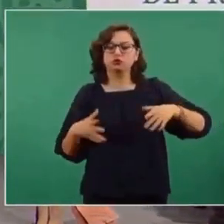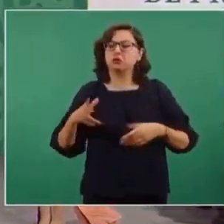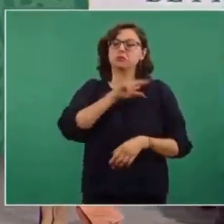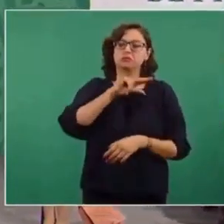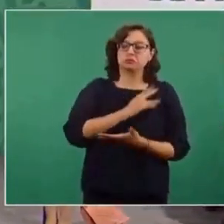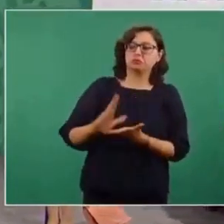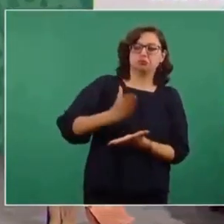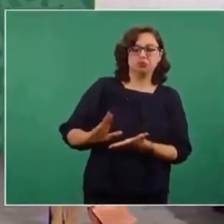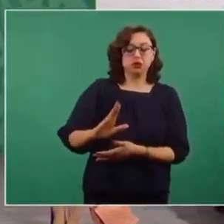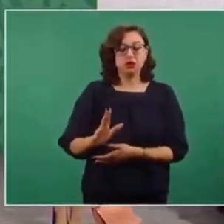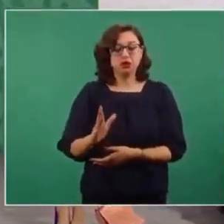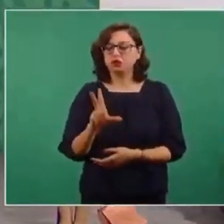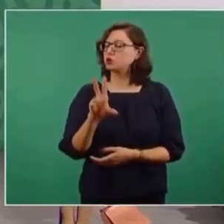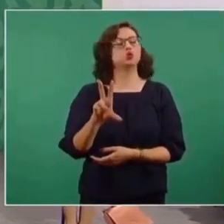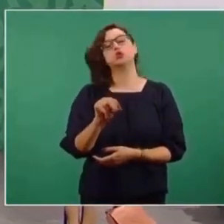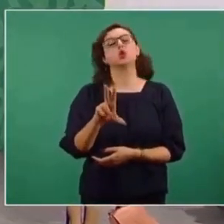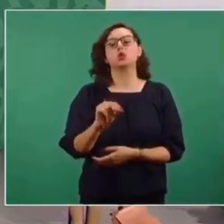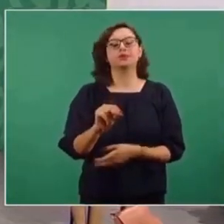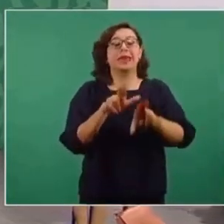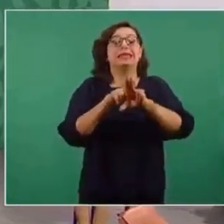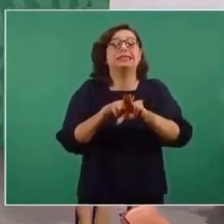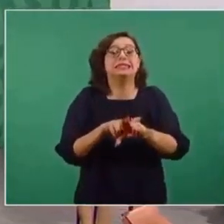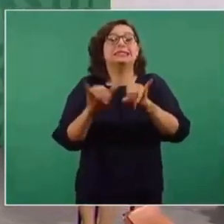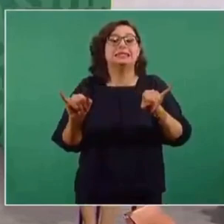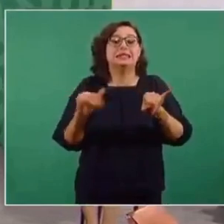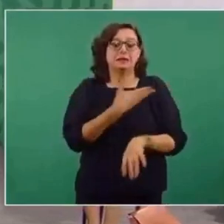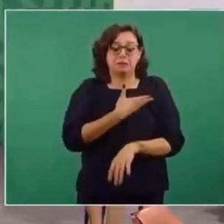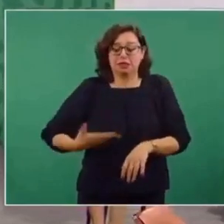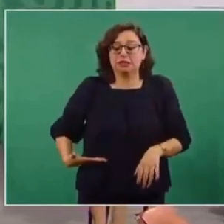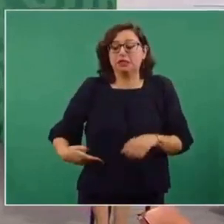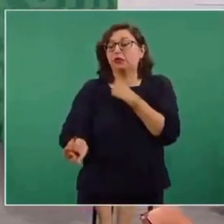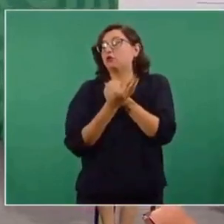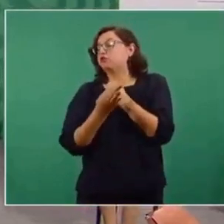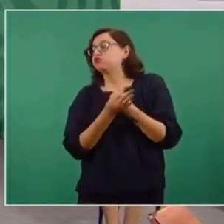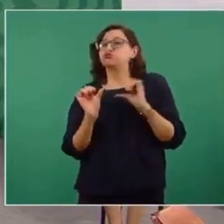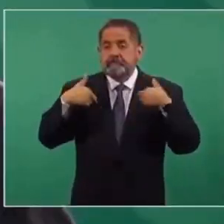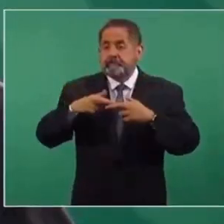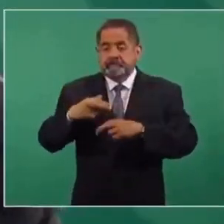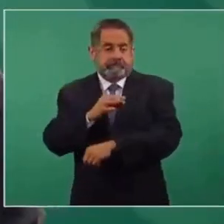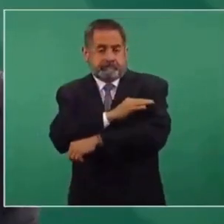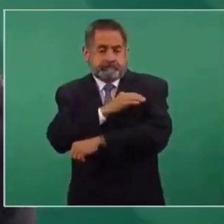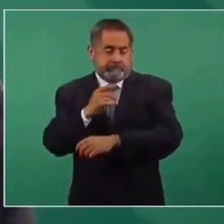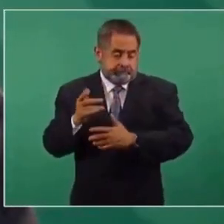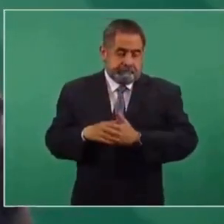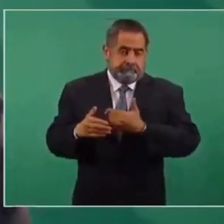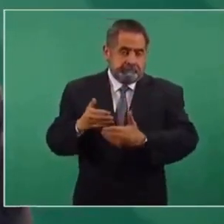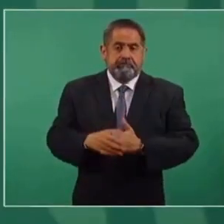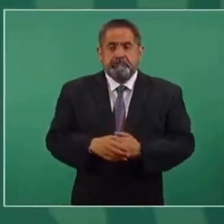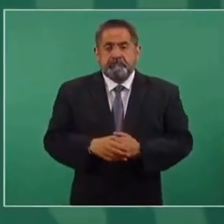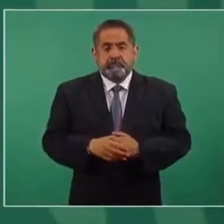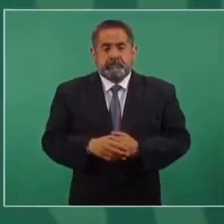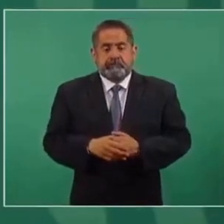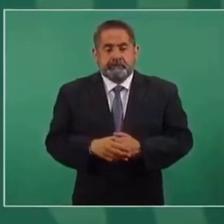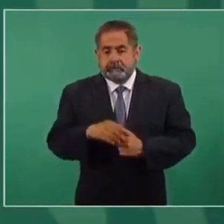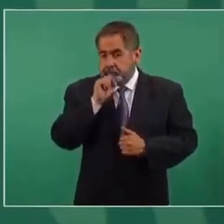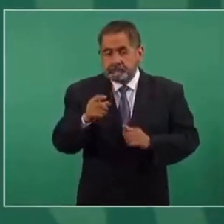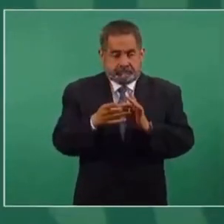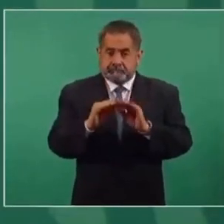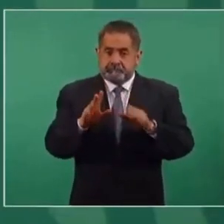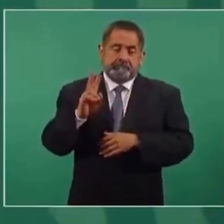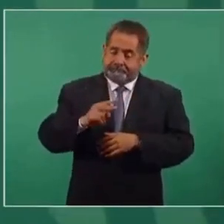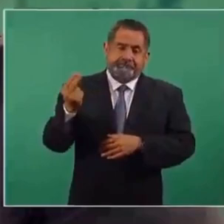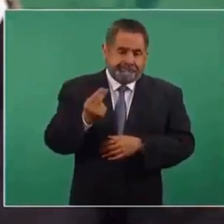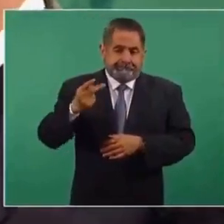preferencia a nadie, ni al presidente que le dio COVID y que pudo vacunarse. Y aquí también aclaro que